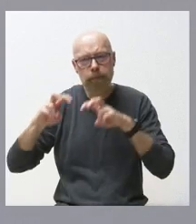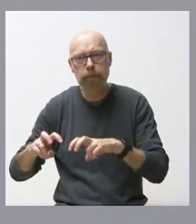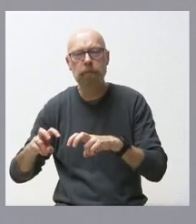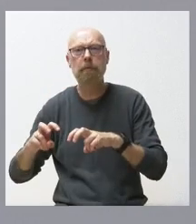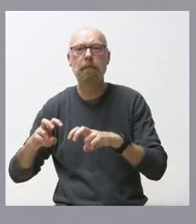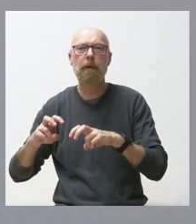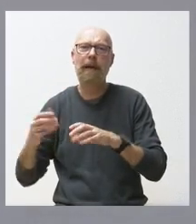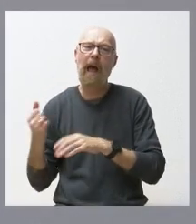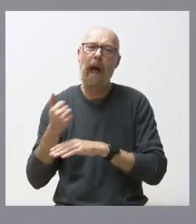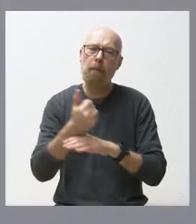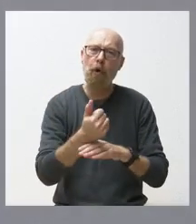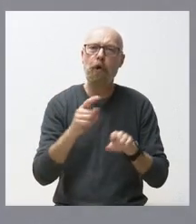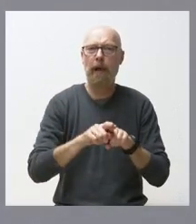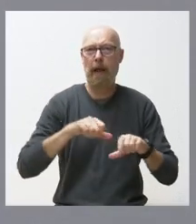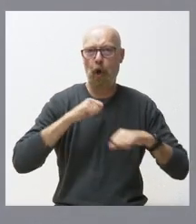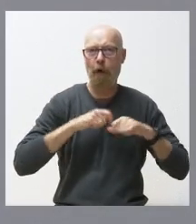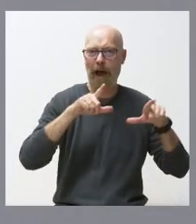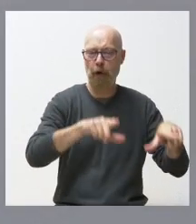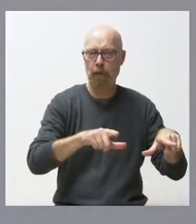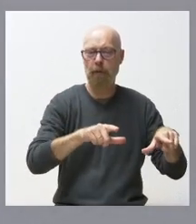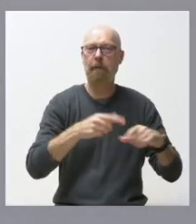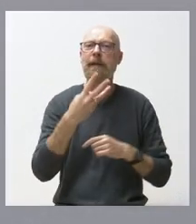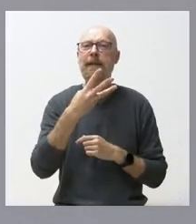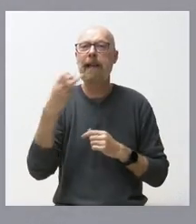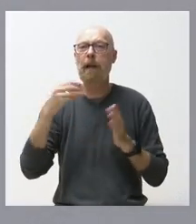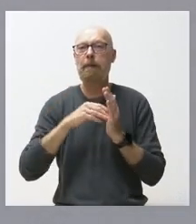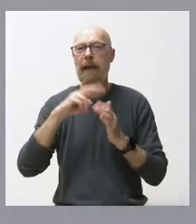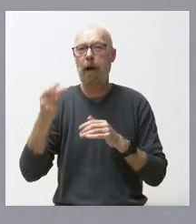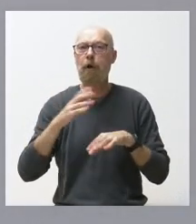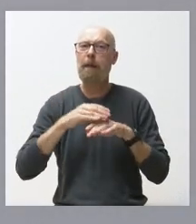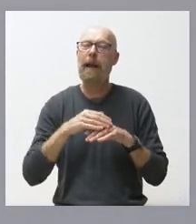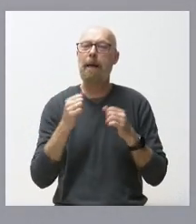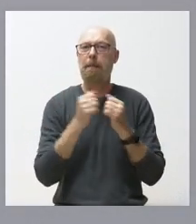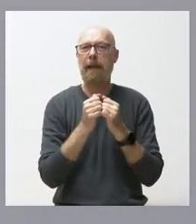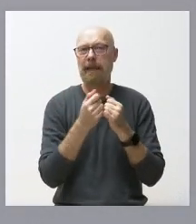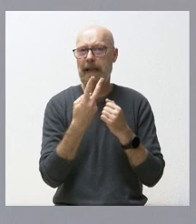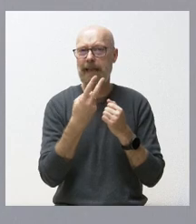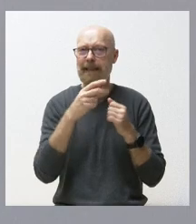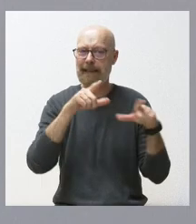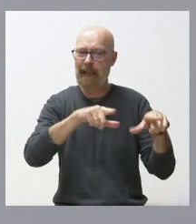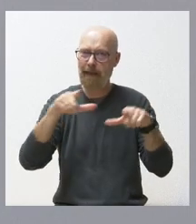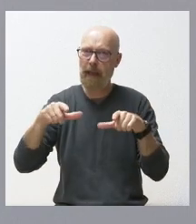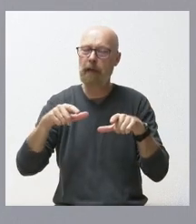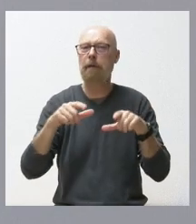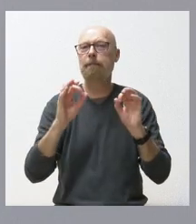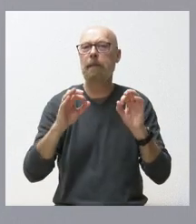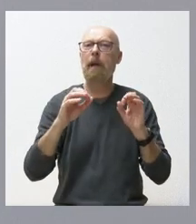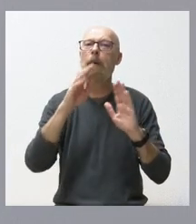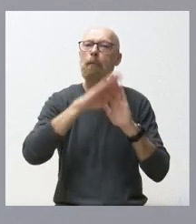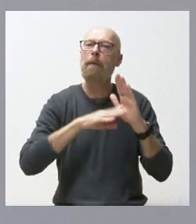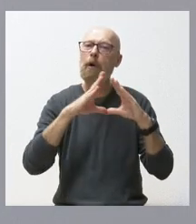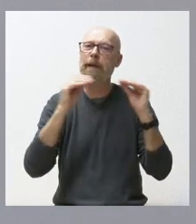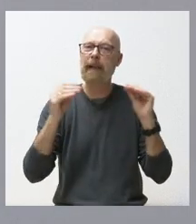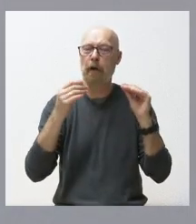quirófano. 300.000 euros para las 27 sedes presenciales y 15 online del programa universitario de la experiencia durante este